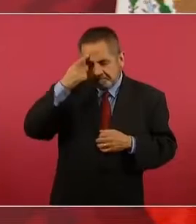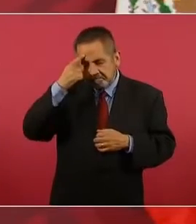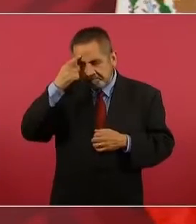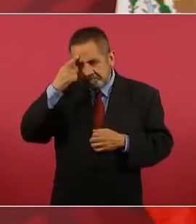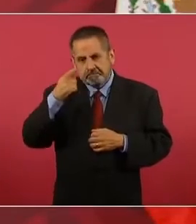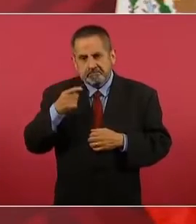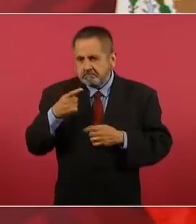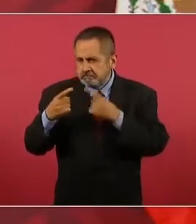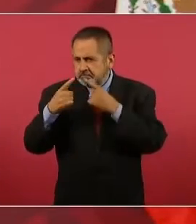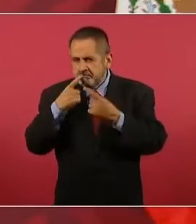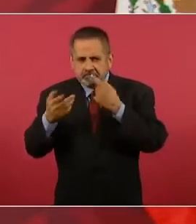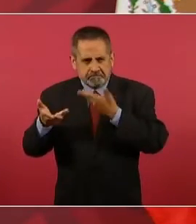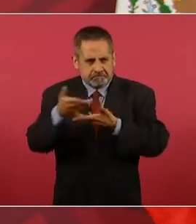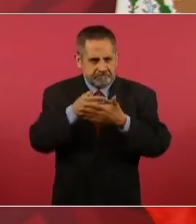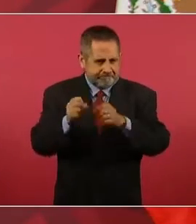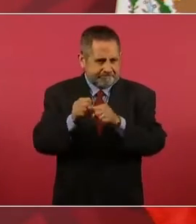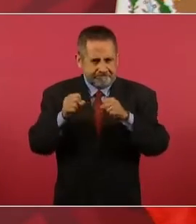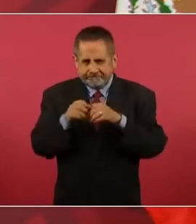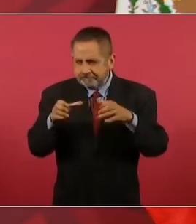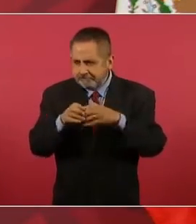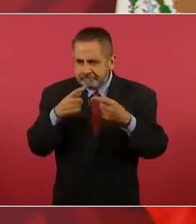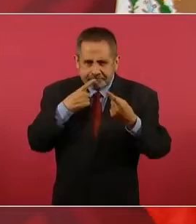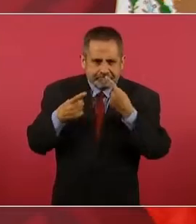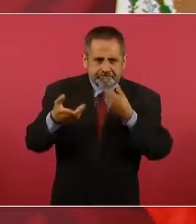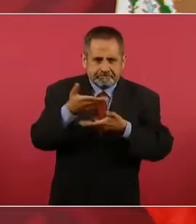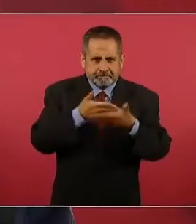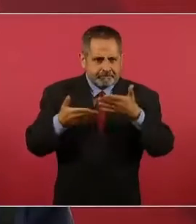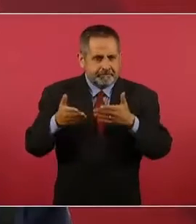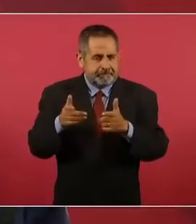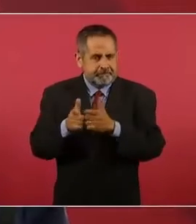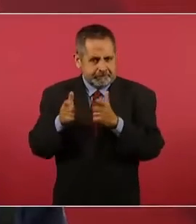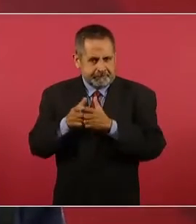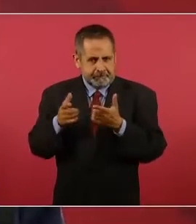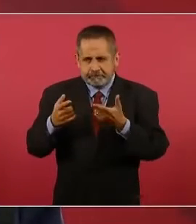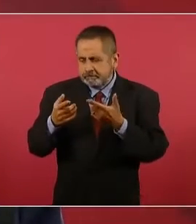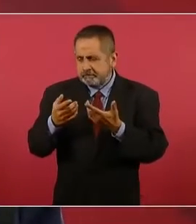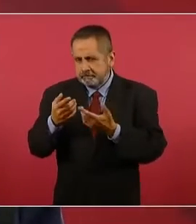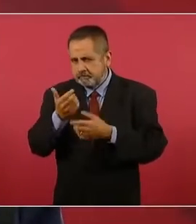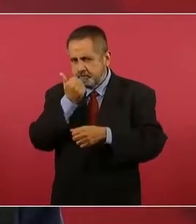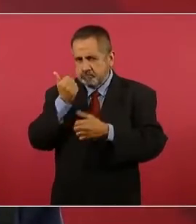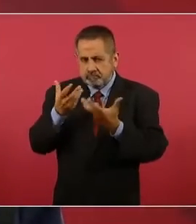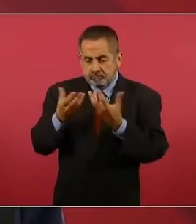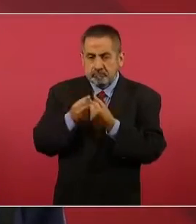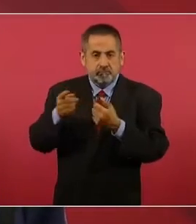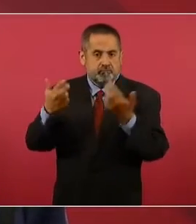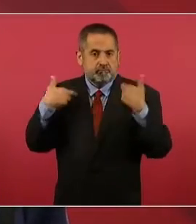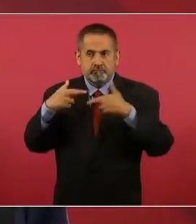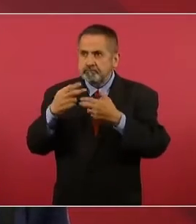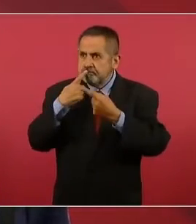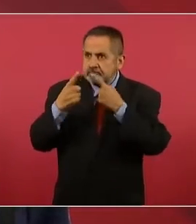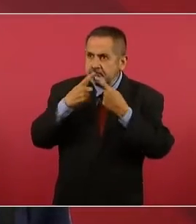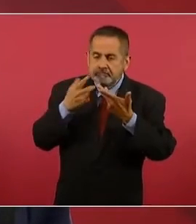en el grupo con el maestro